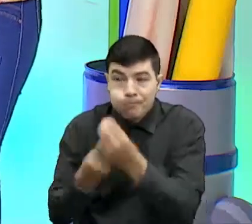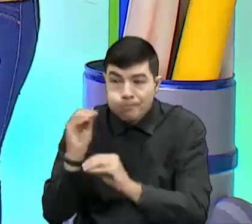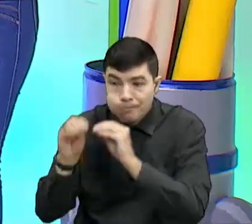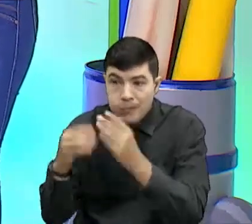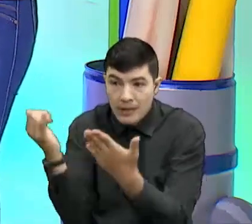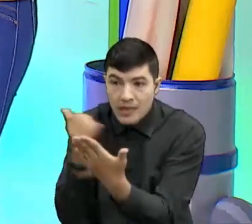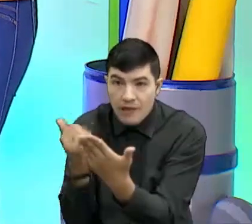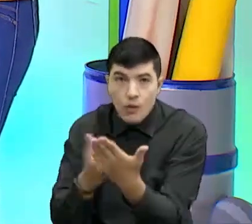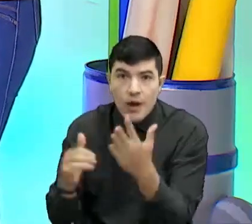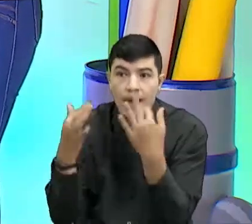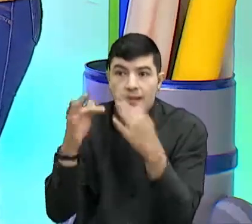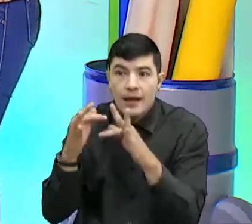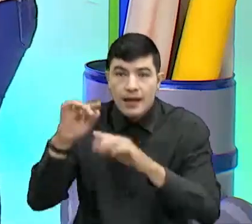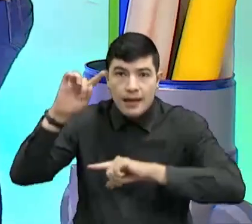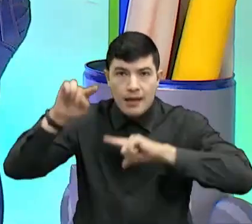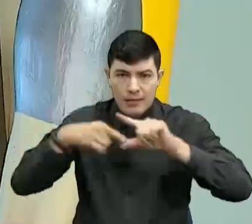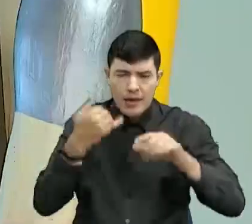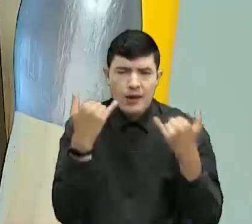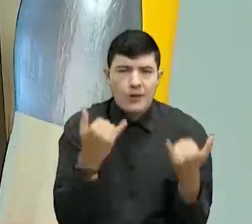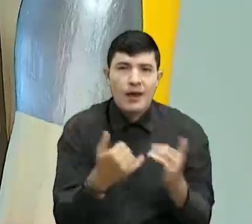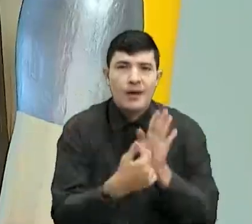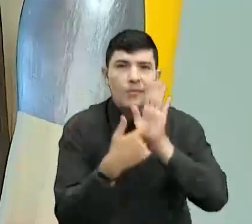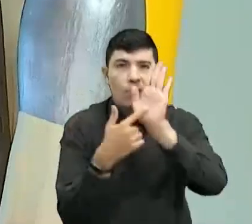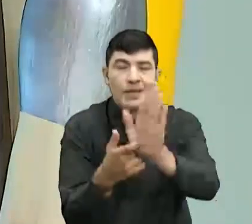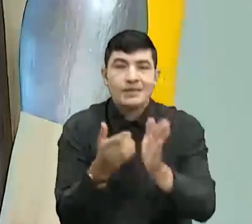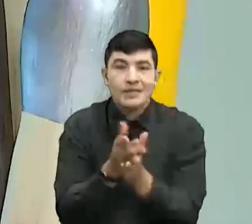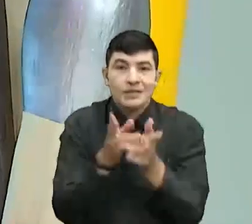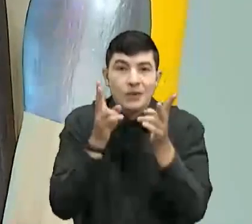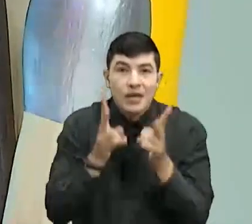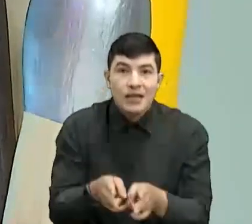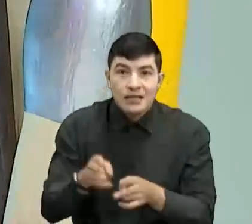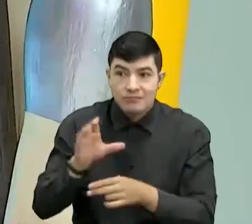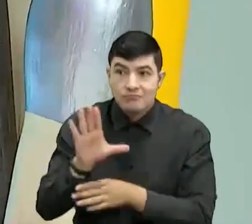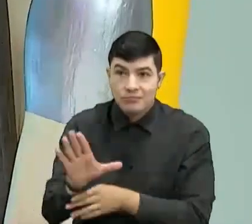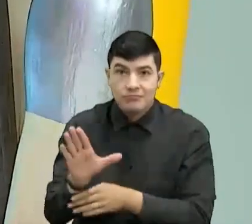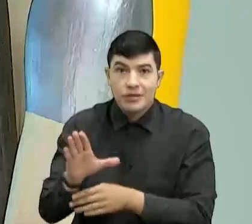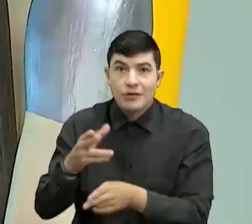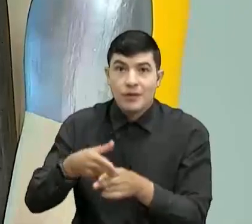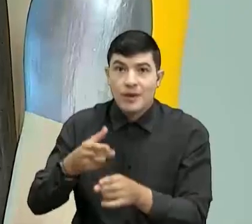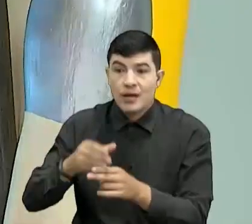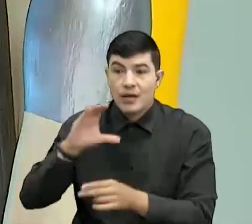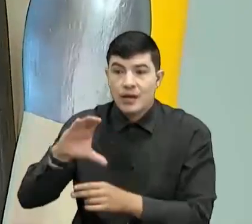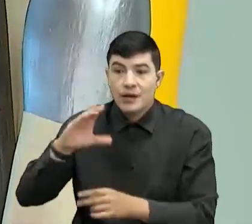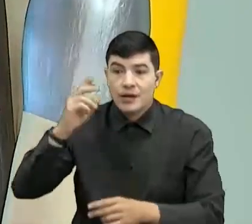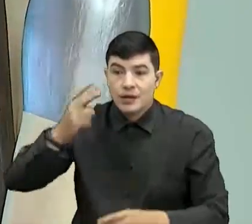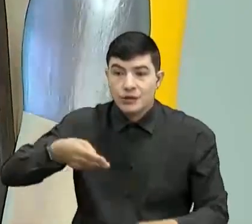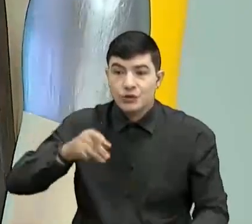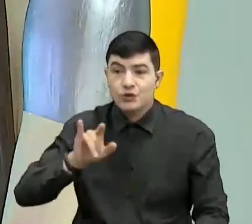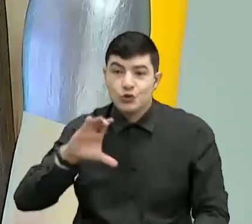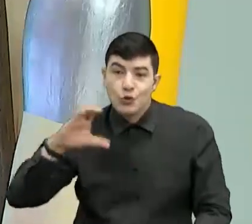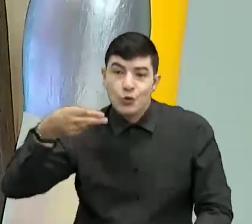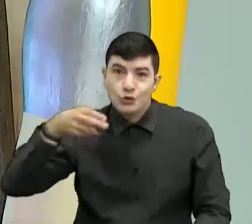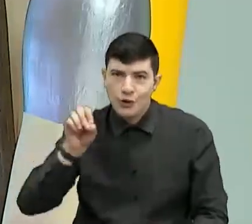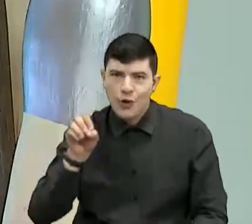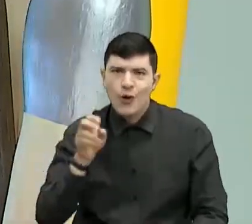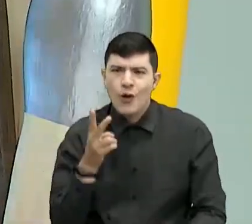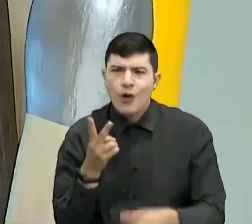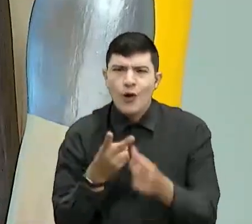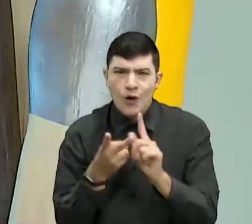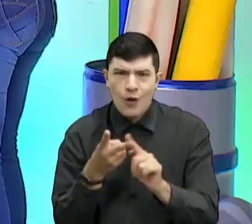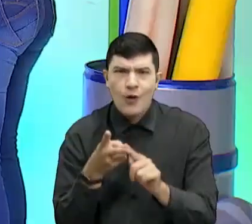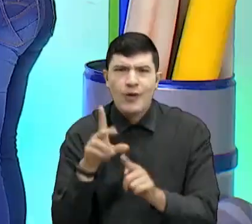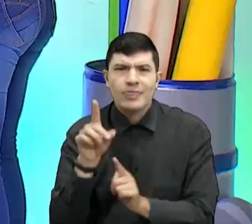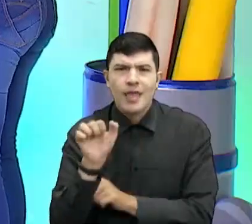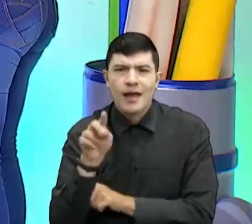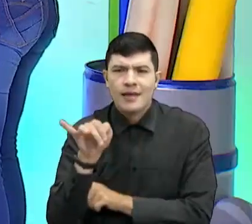amiguitos, Chucho y Andrés, que hoy nos van a mostrar que ellos realmente hicieron su tarea, así es que... A ver, miramos,